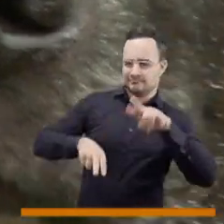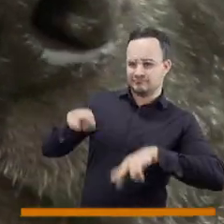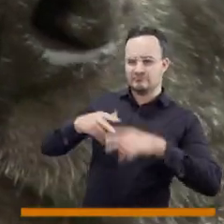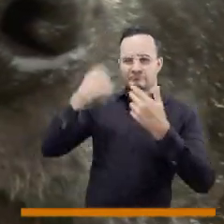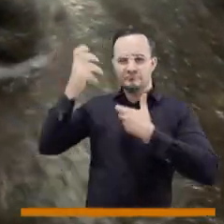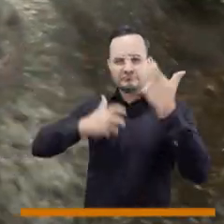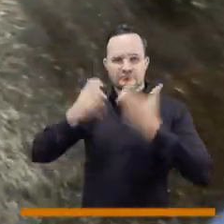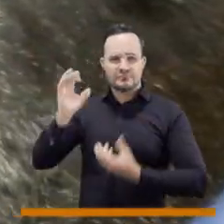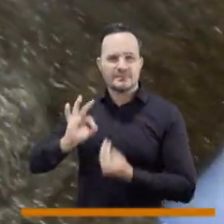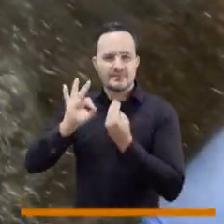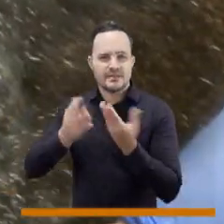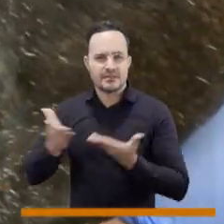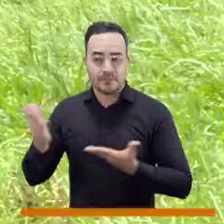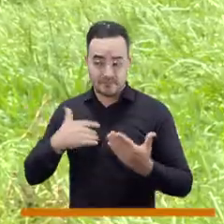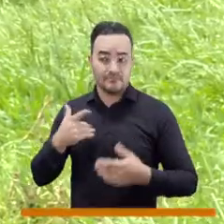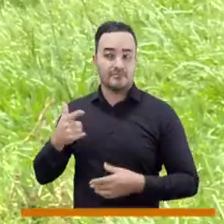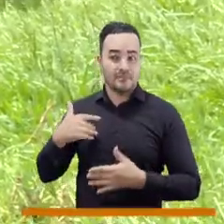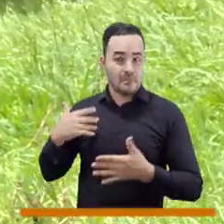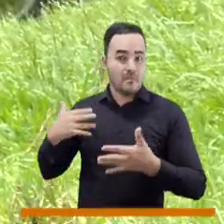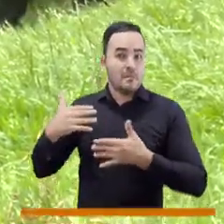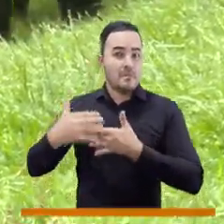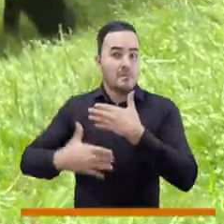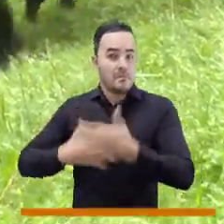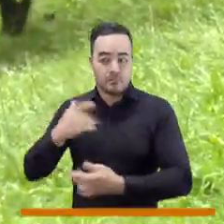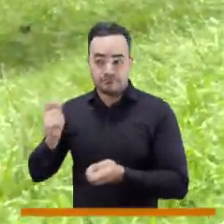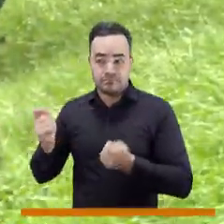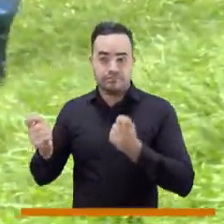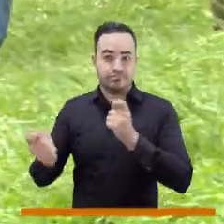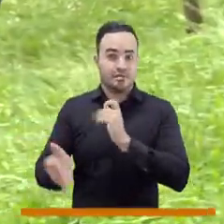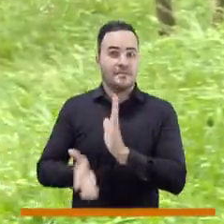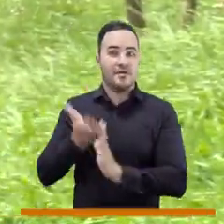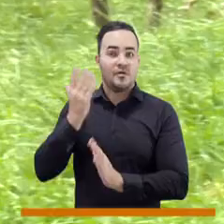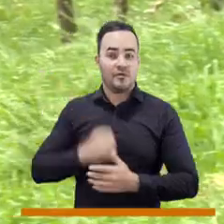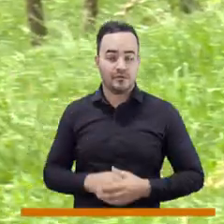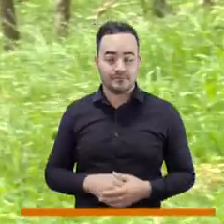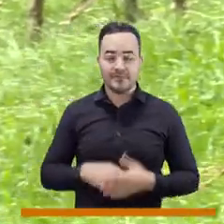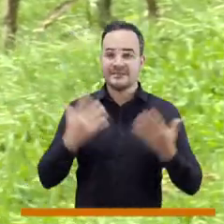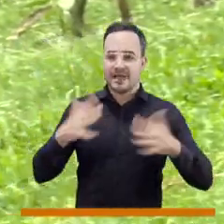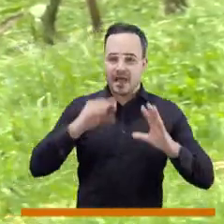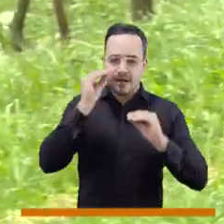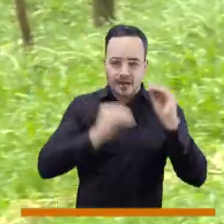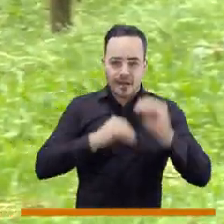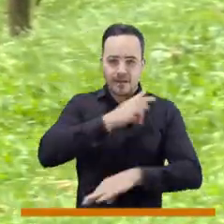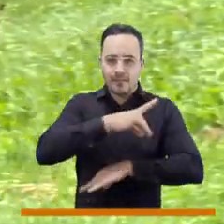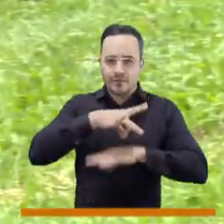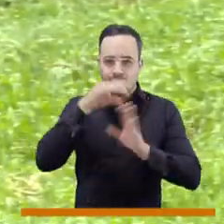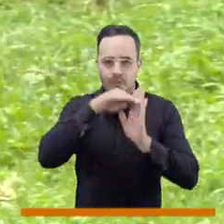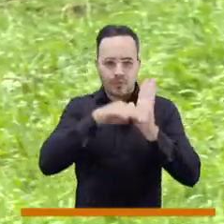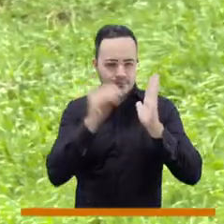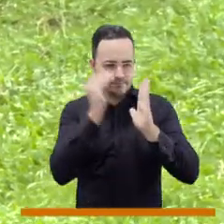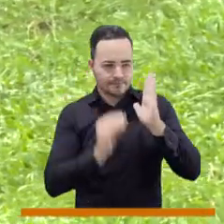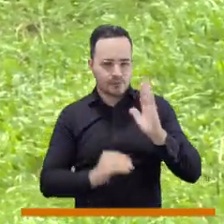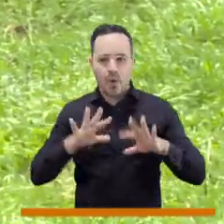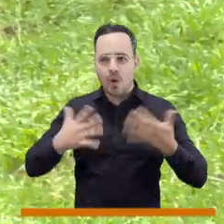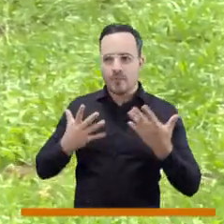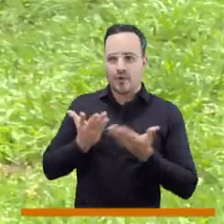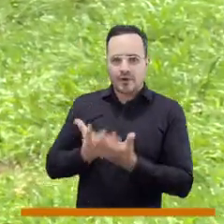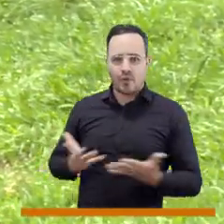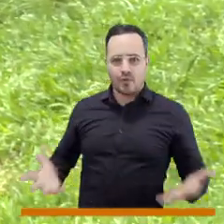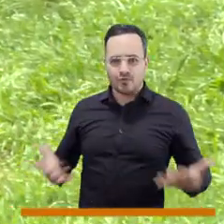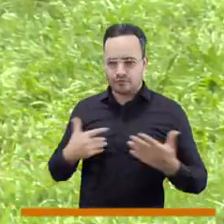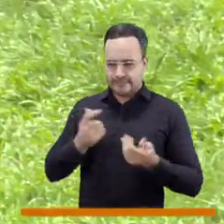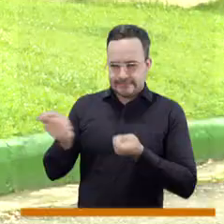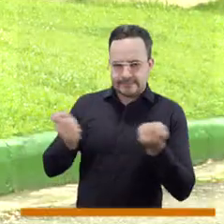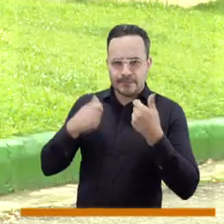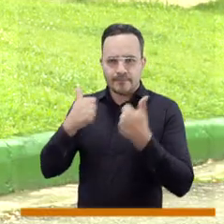evalúan eso, pues la calidad del servicio está mejorando también. Se han creado protocolos para optimizar el uso de